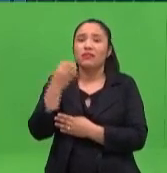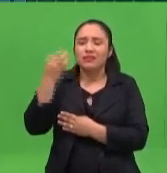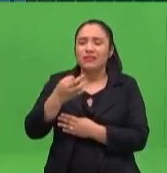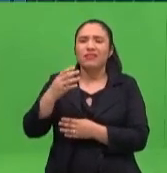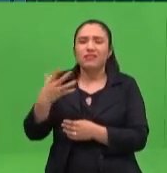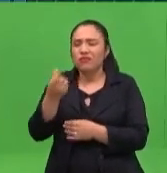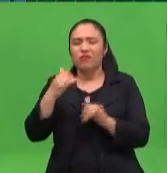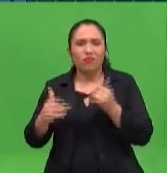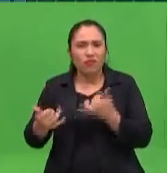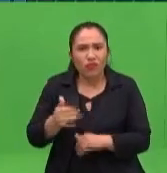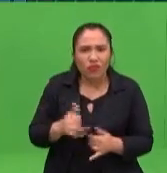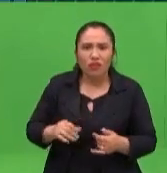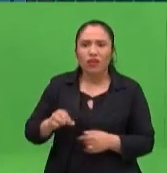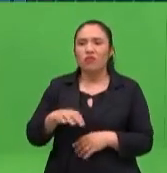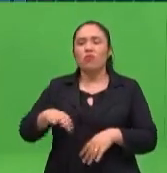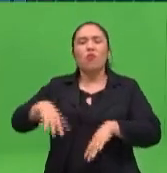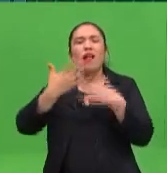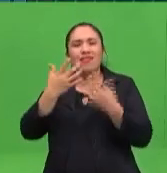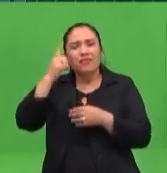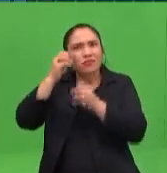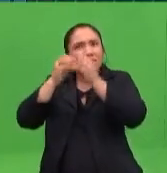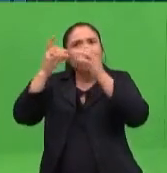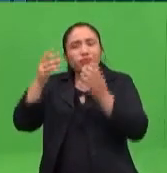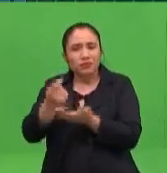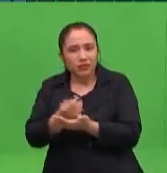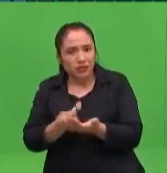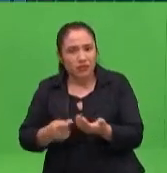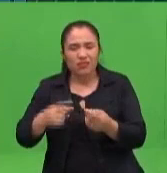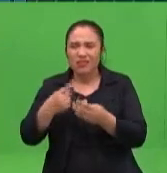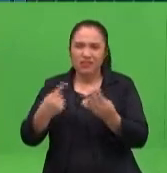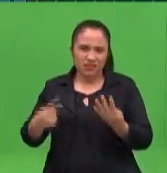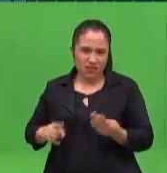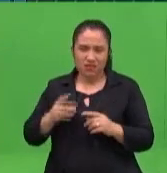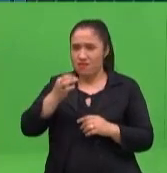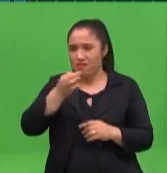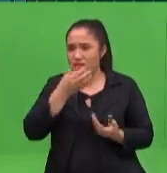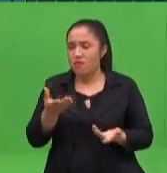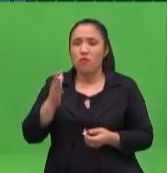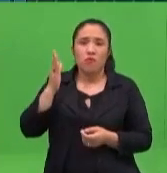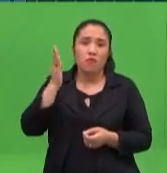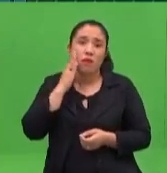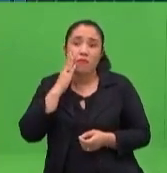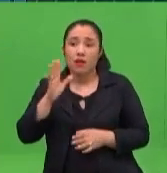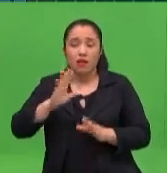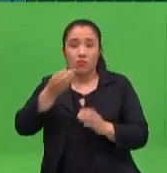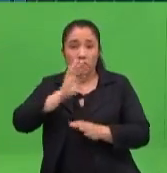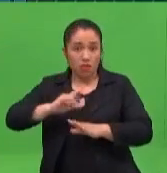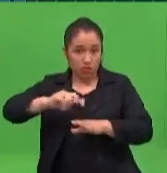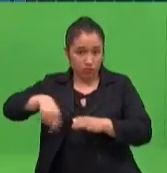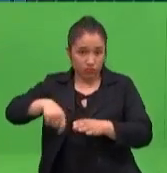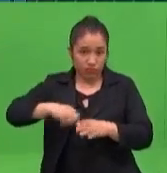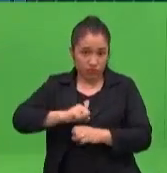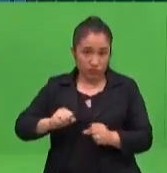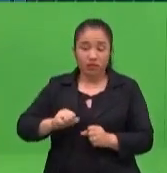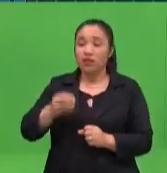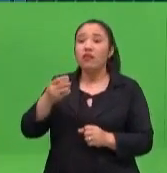en el espacio de inicial. Entonces, cuando mamá está preparando la comida, le pasa la verdurita o la hora de la